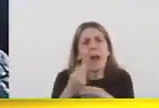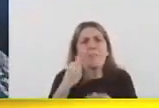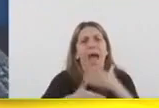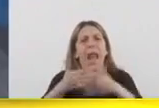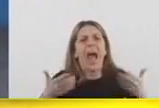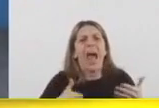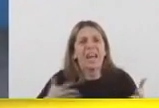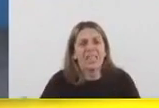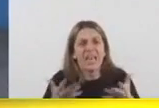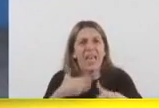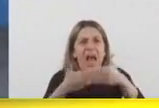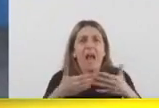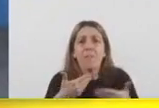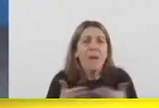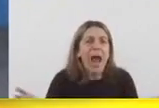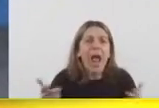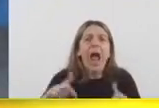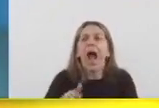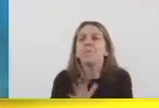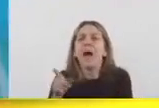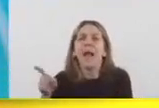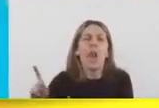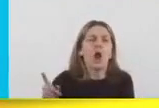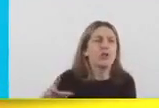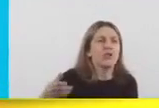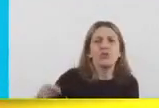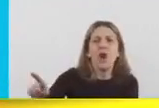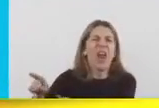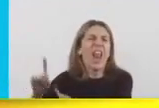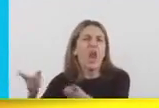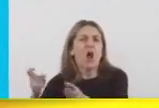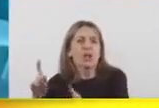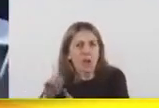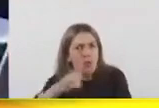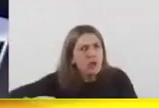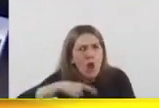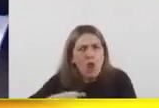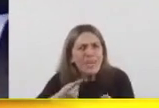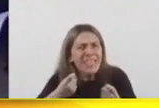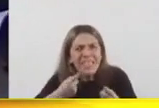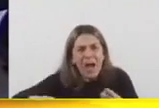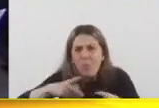Todos y todas. Aquí nadie sobra. Acá todos necesitamos del otro.